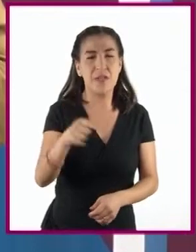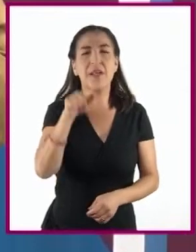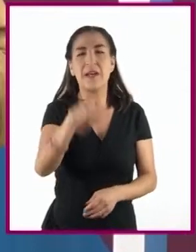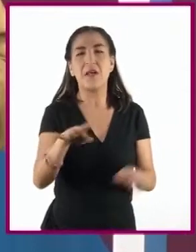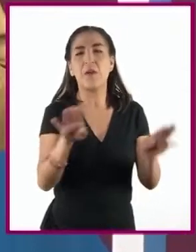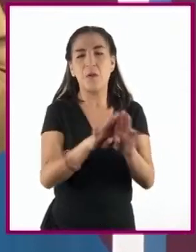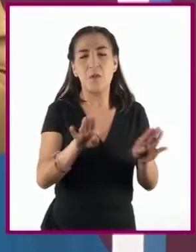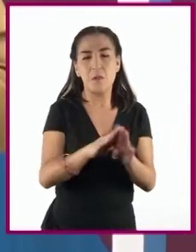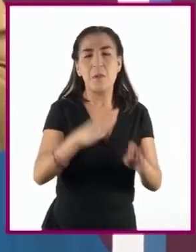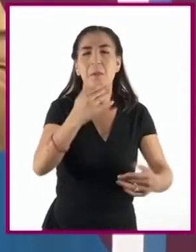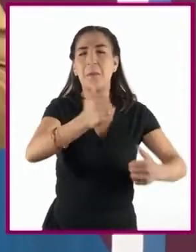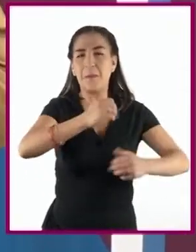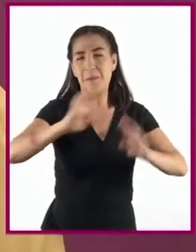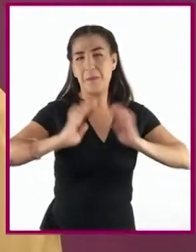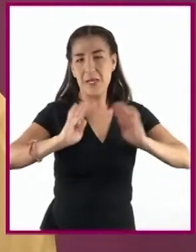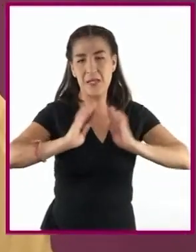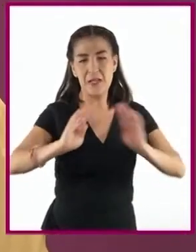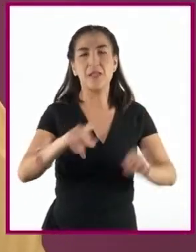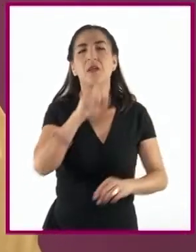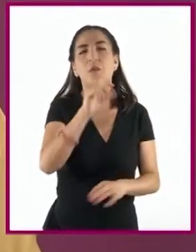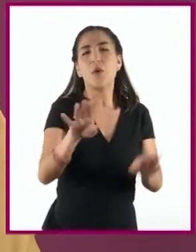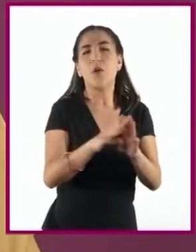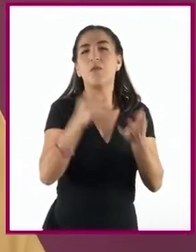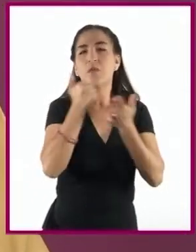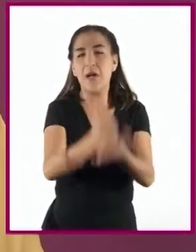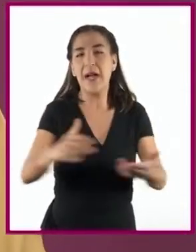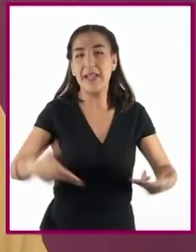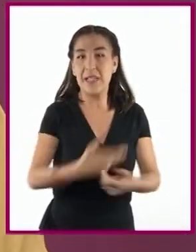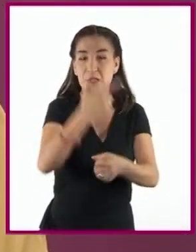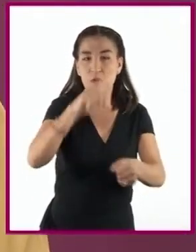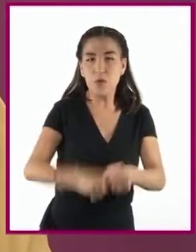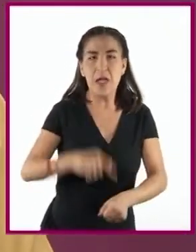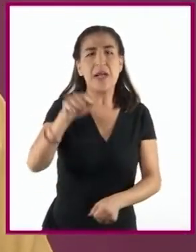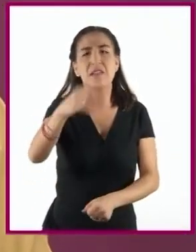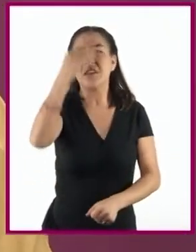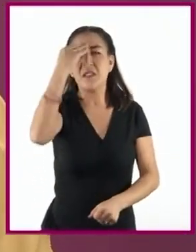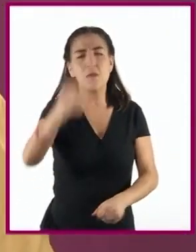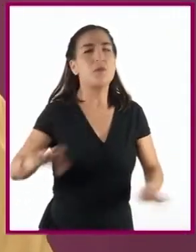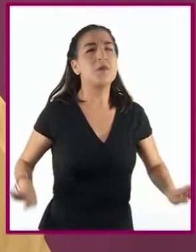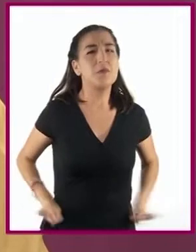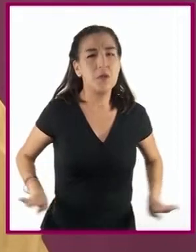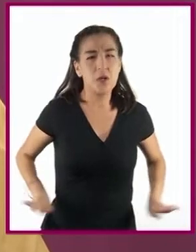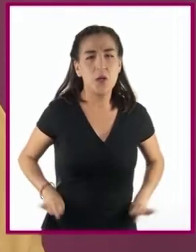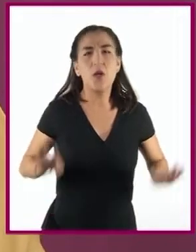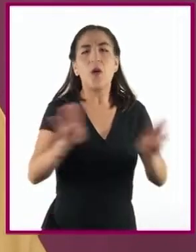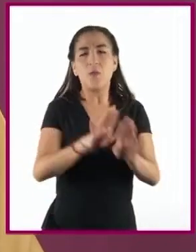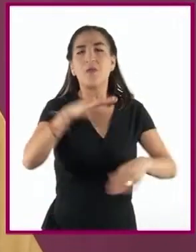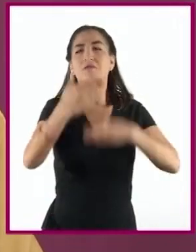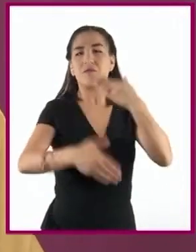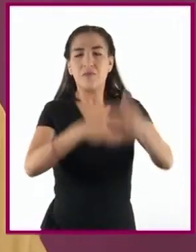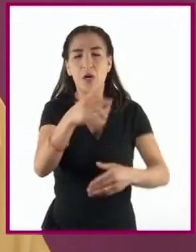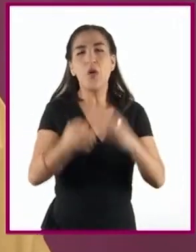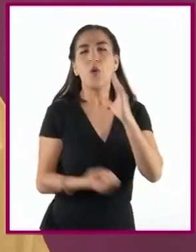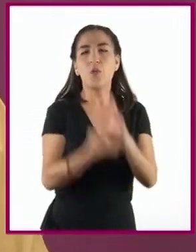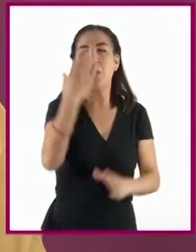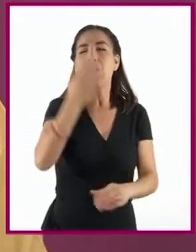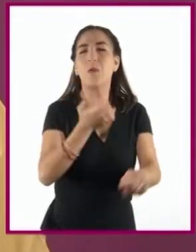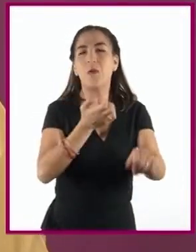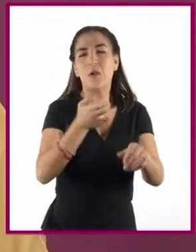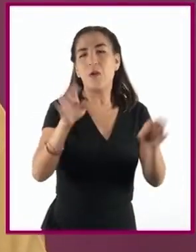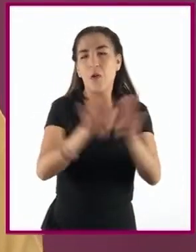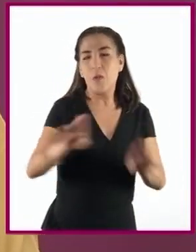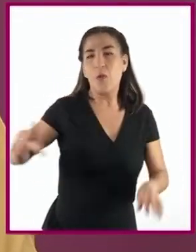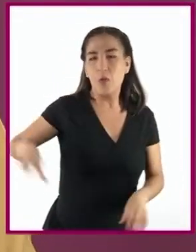acabado con la vida en el planeta. En materia nacional, este periodo se caracteriza por la construcción de un nuevo Estado y la